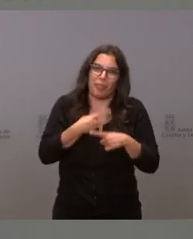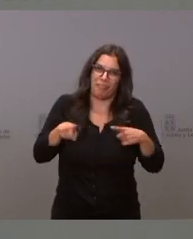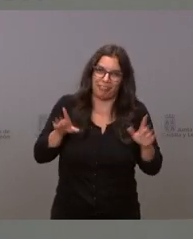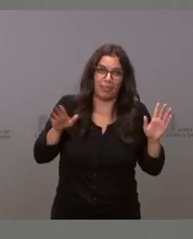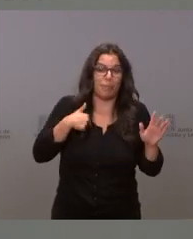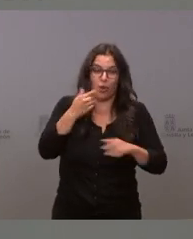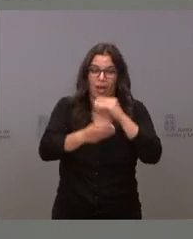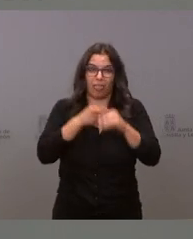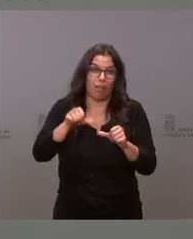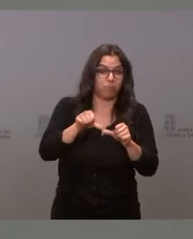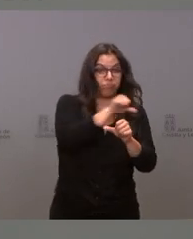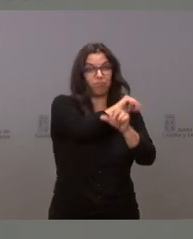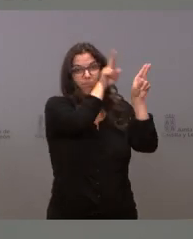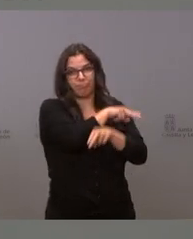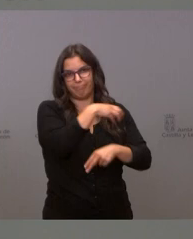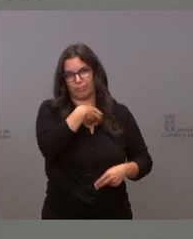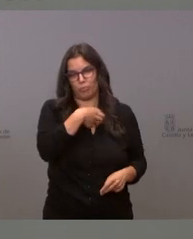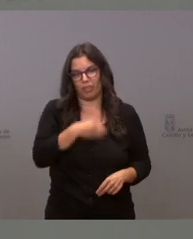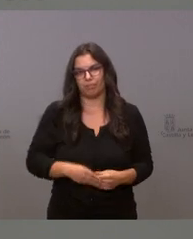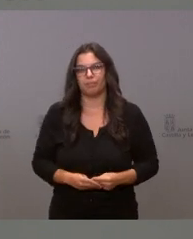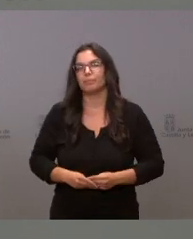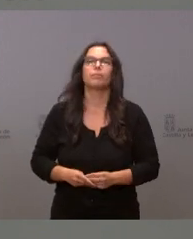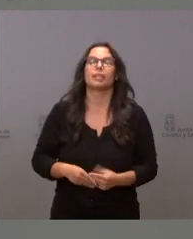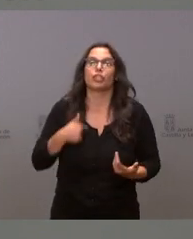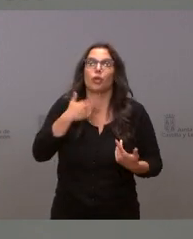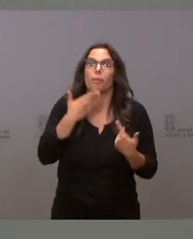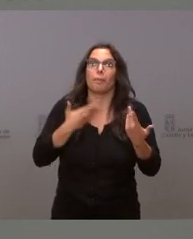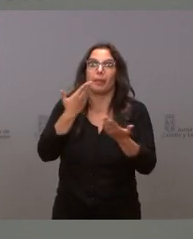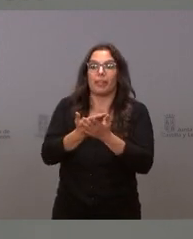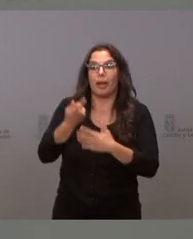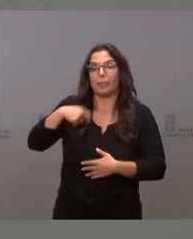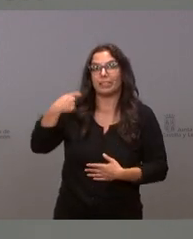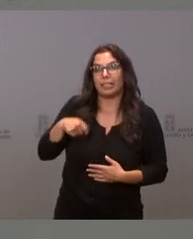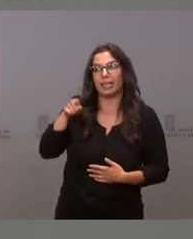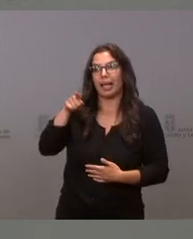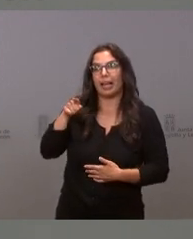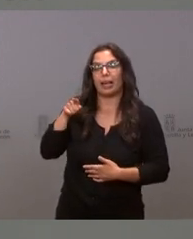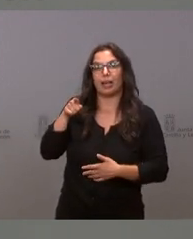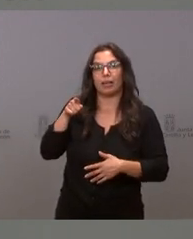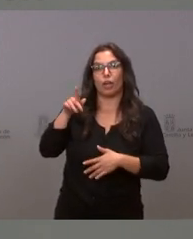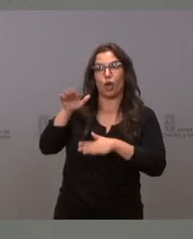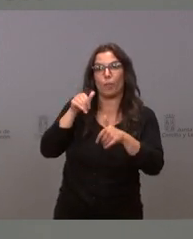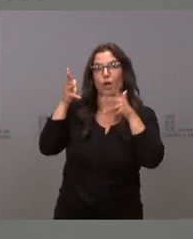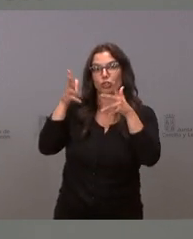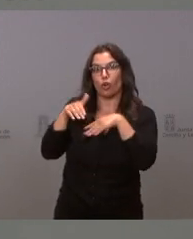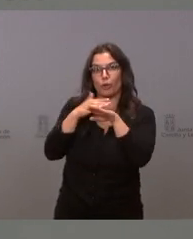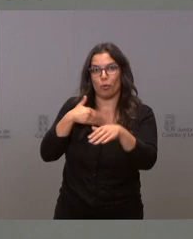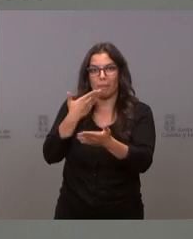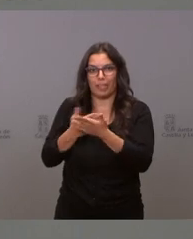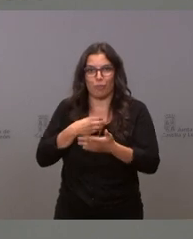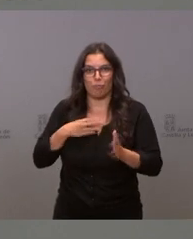aplicar de manera retrospectiva y yo no le puedo pedir al presidente que convoque un consejo de gobierno